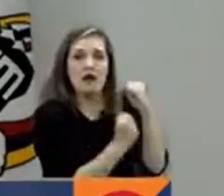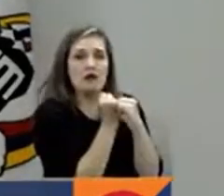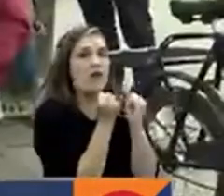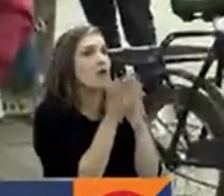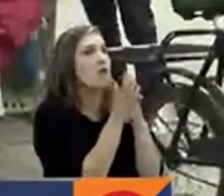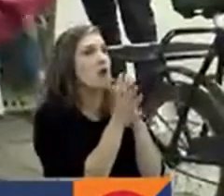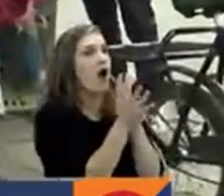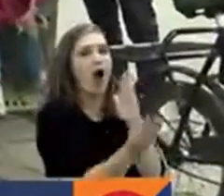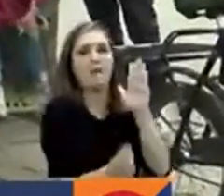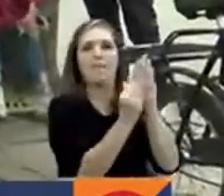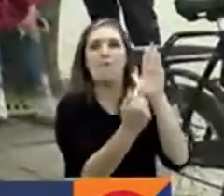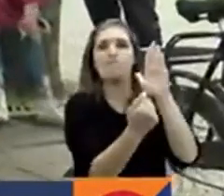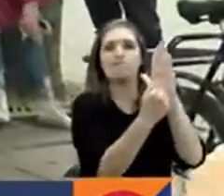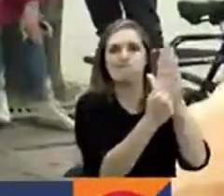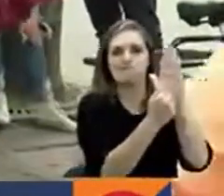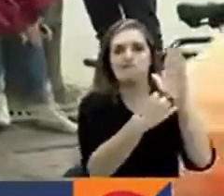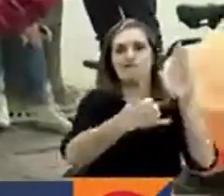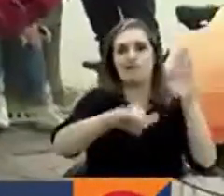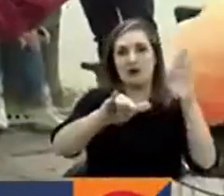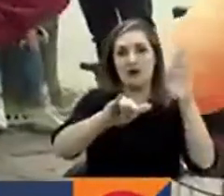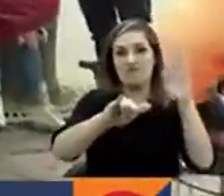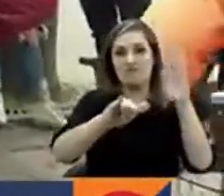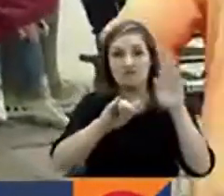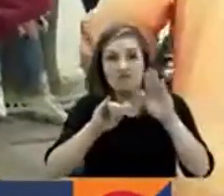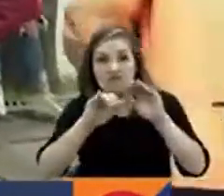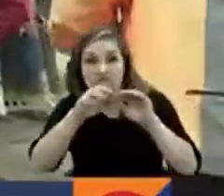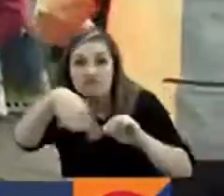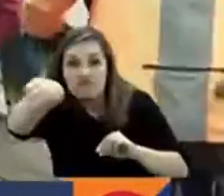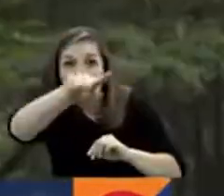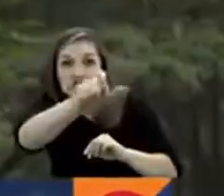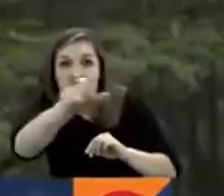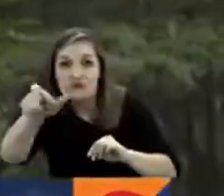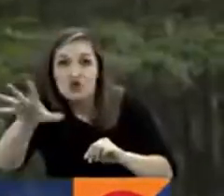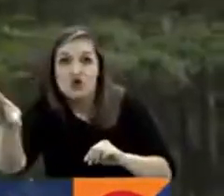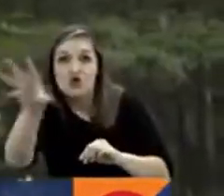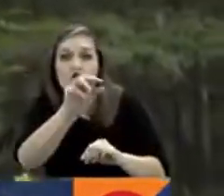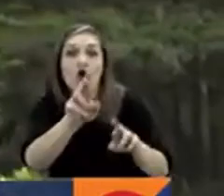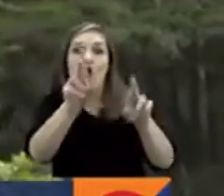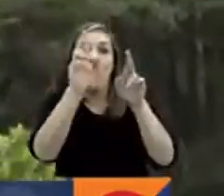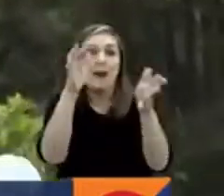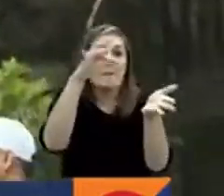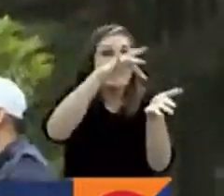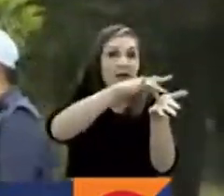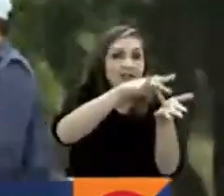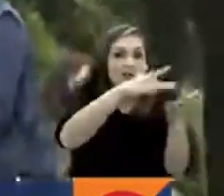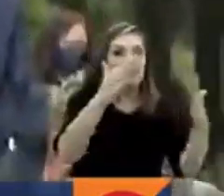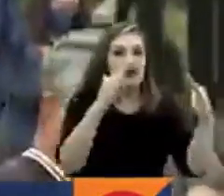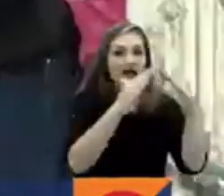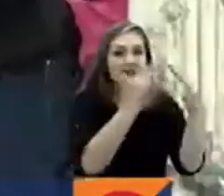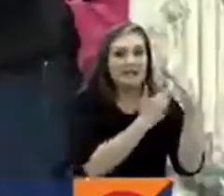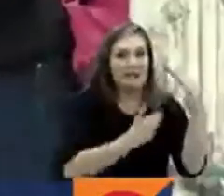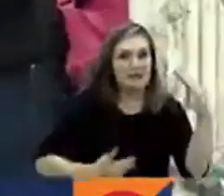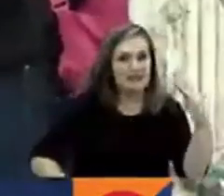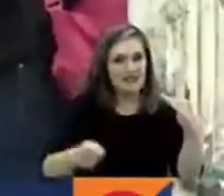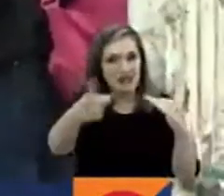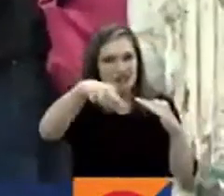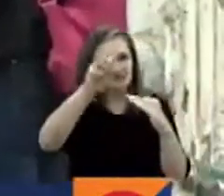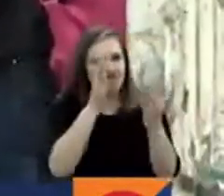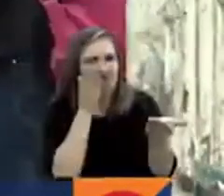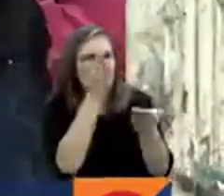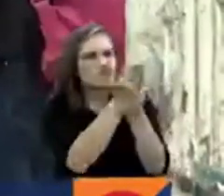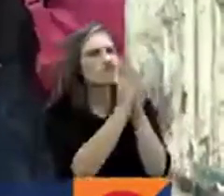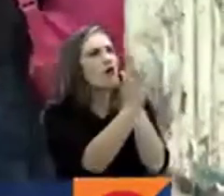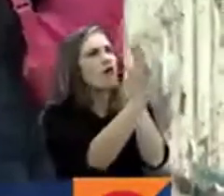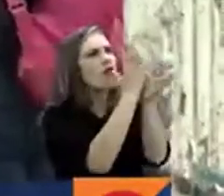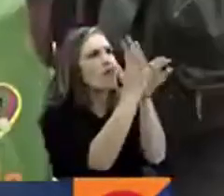tema de la salud. Los invitamos a la Plaza Núñez del Palacio de Nariño a concentrarnos a escuchar